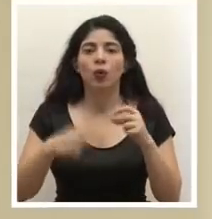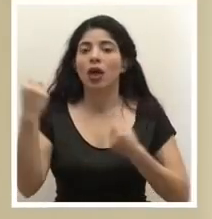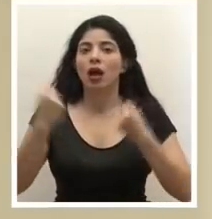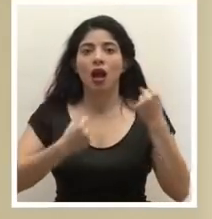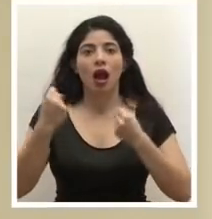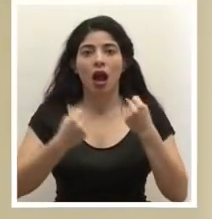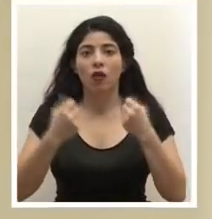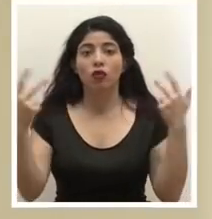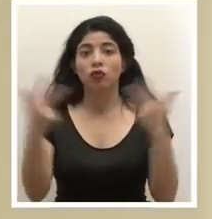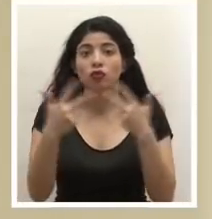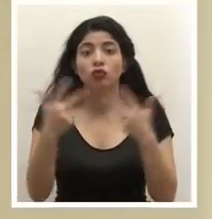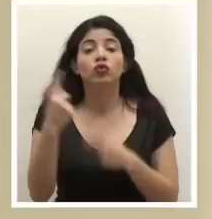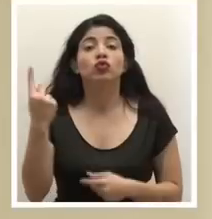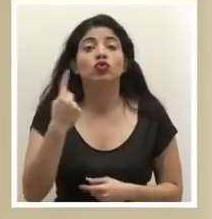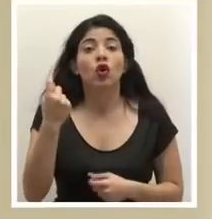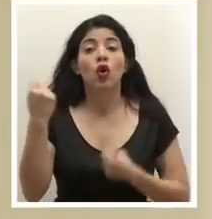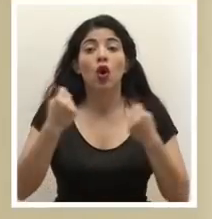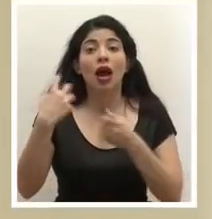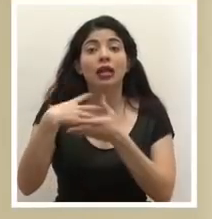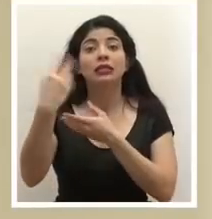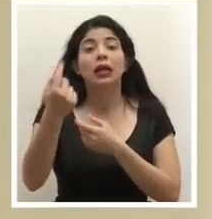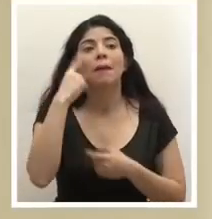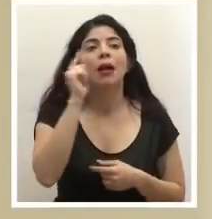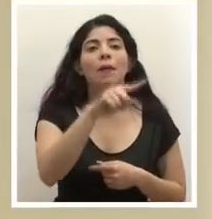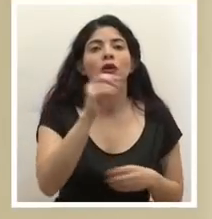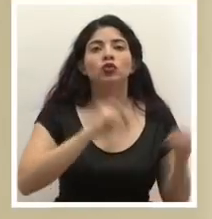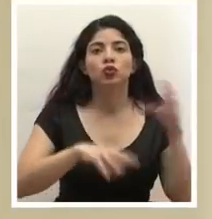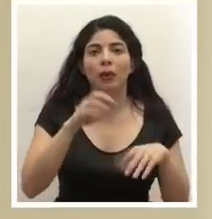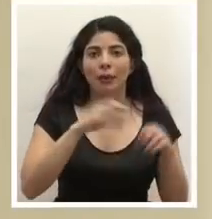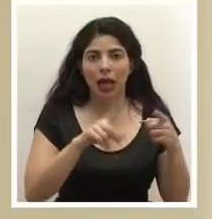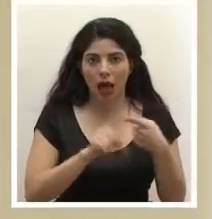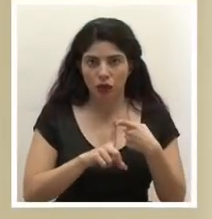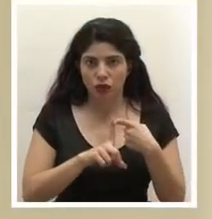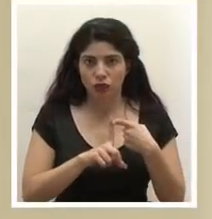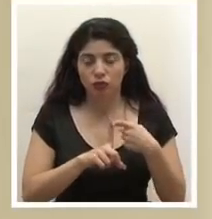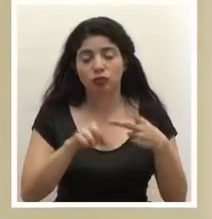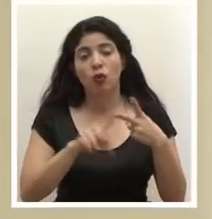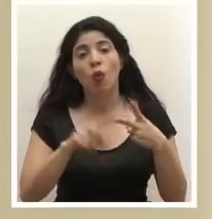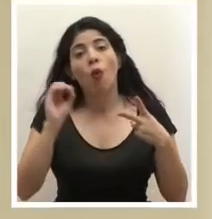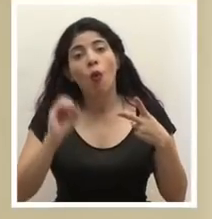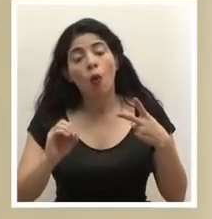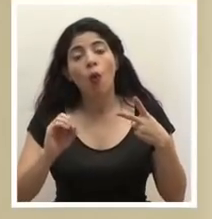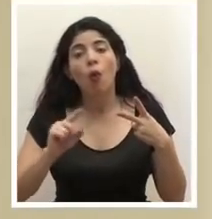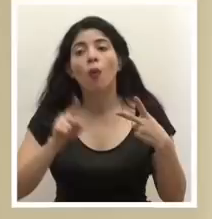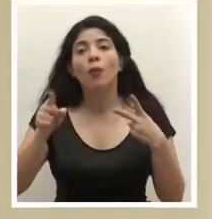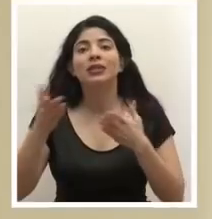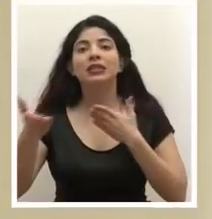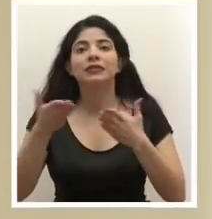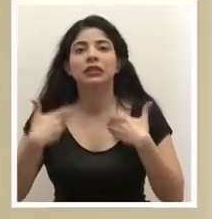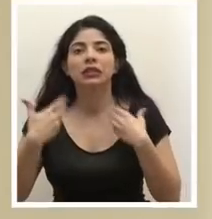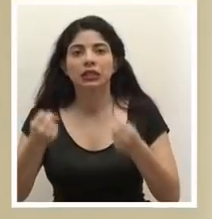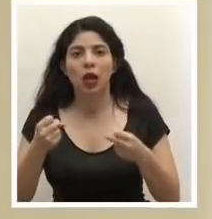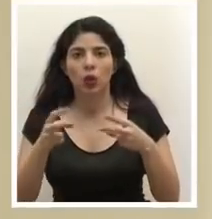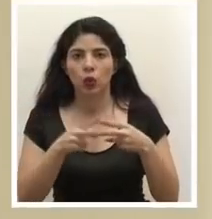vehículos, si no es para ir a supermercados o bien para ir a servicios de salud,